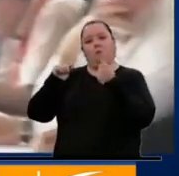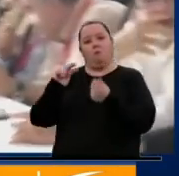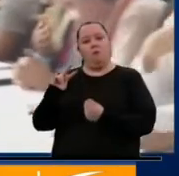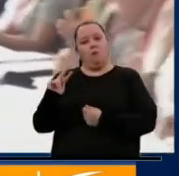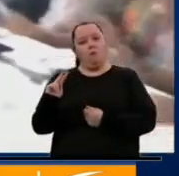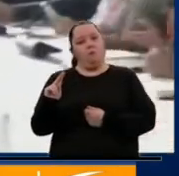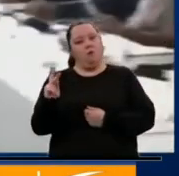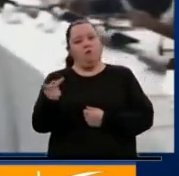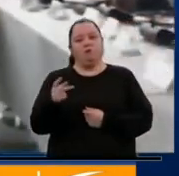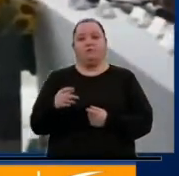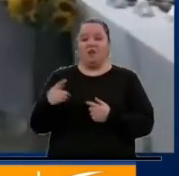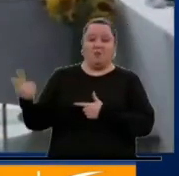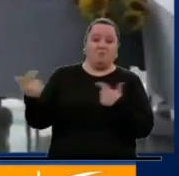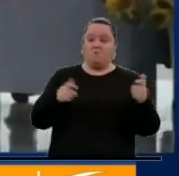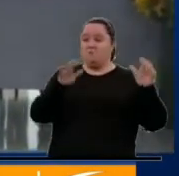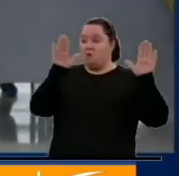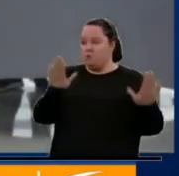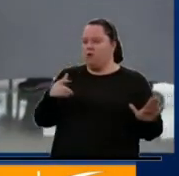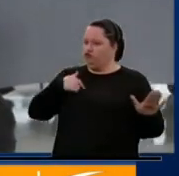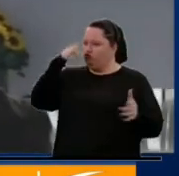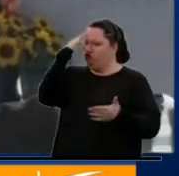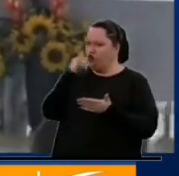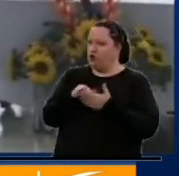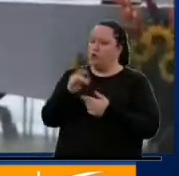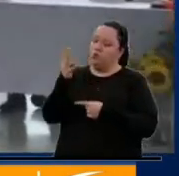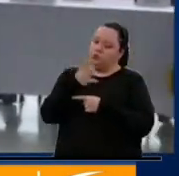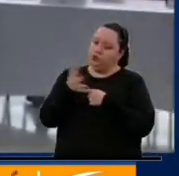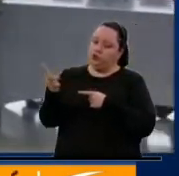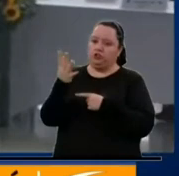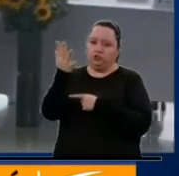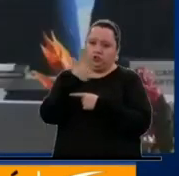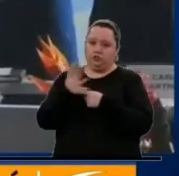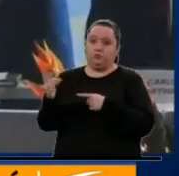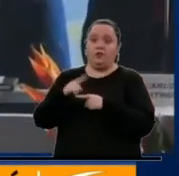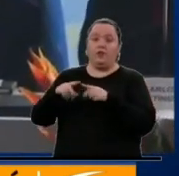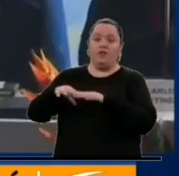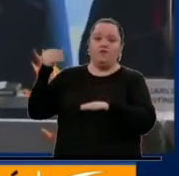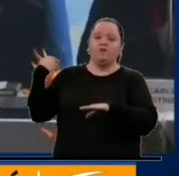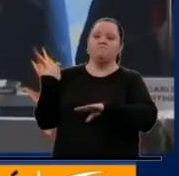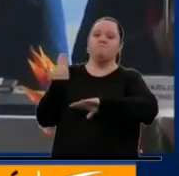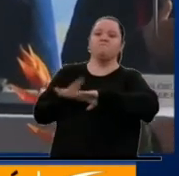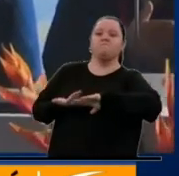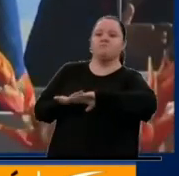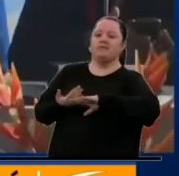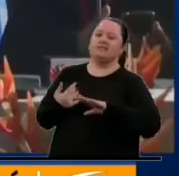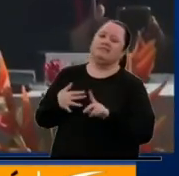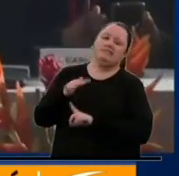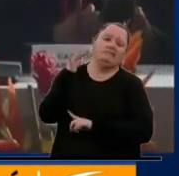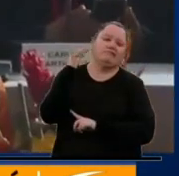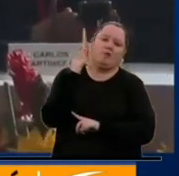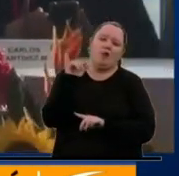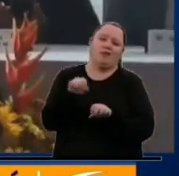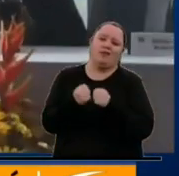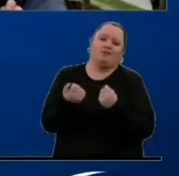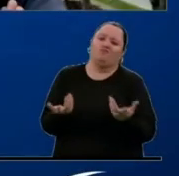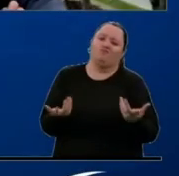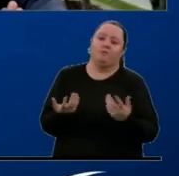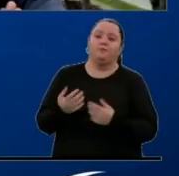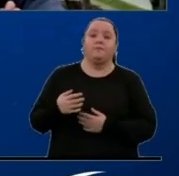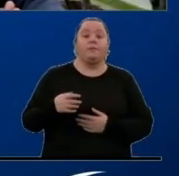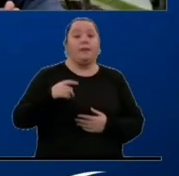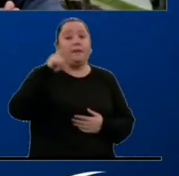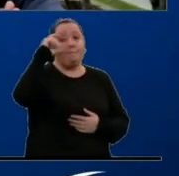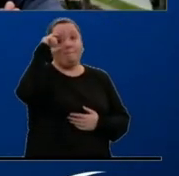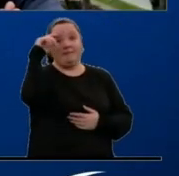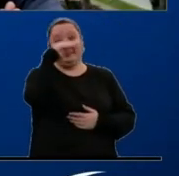en cuatro o cinco semanas, pero a ver, pero esas presiones desde afuera sí hacen mucho daño. El presidente Petro se fue a